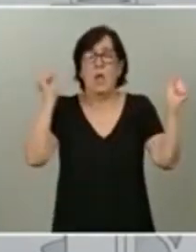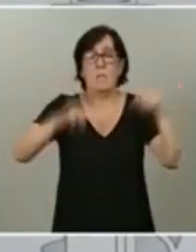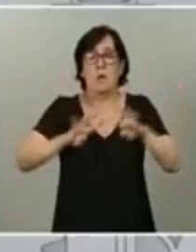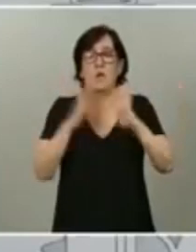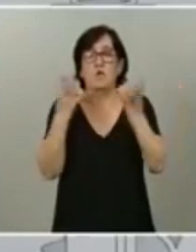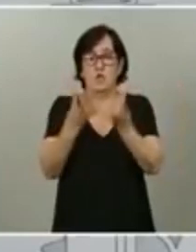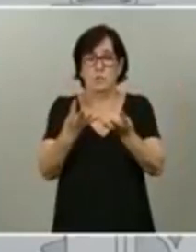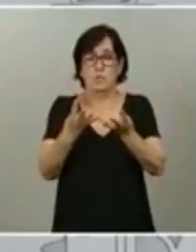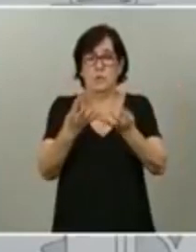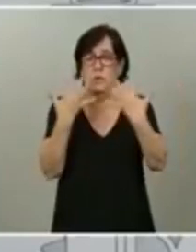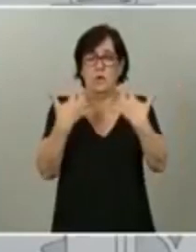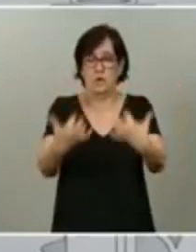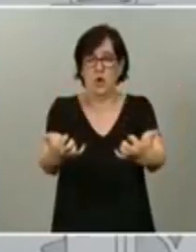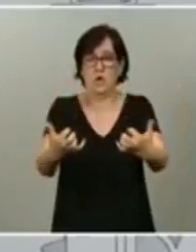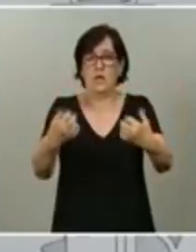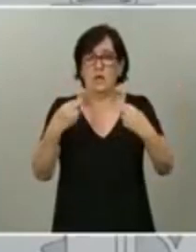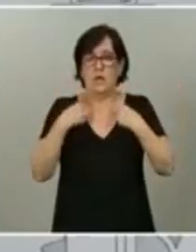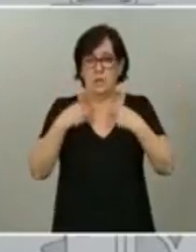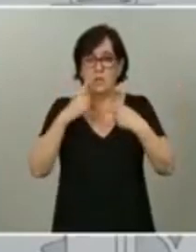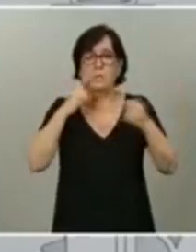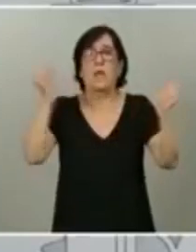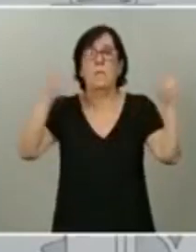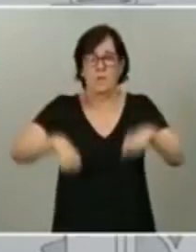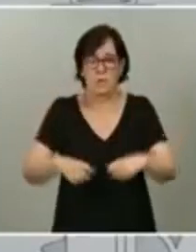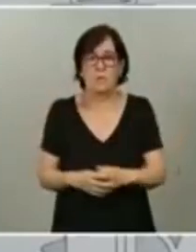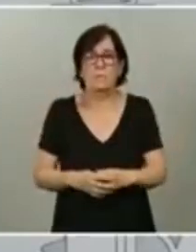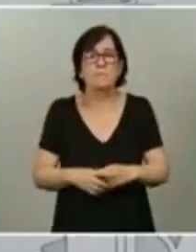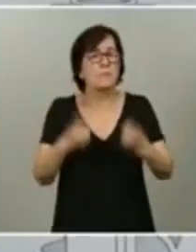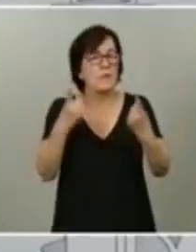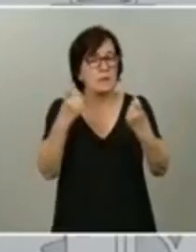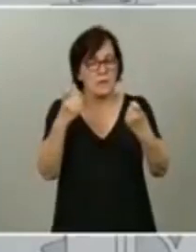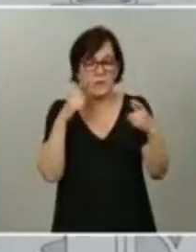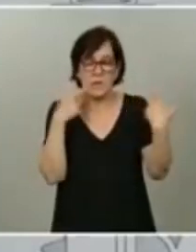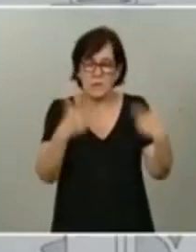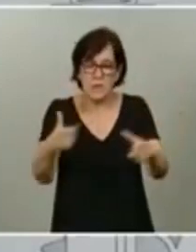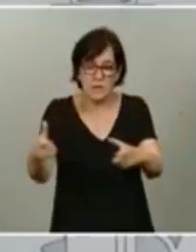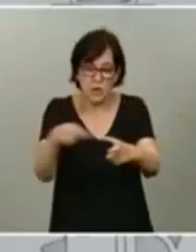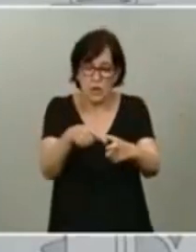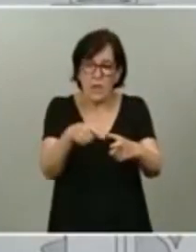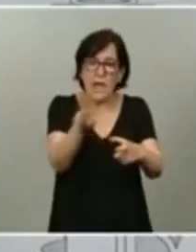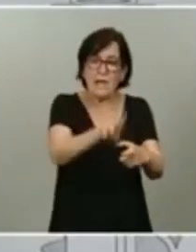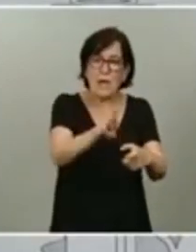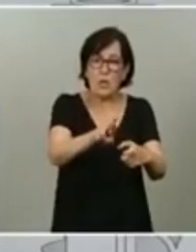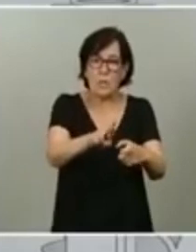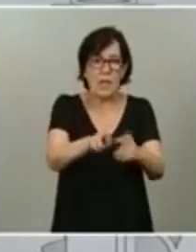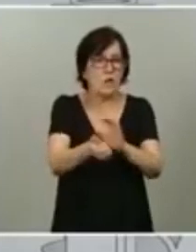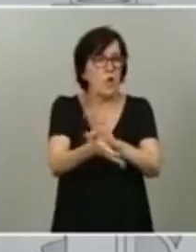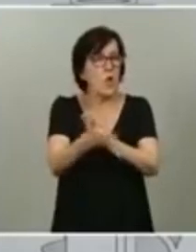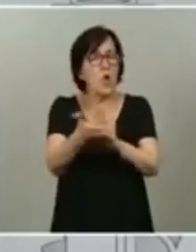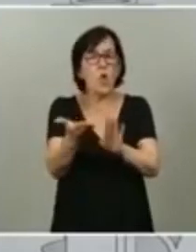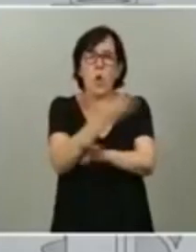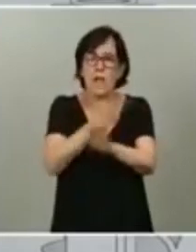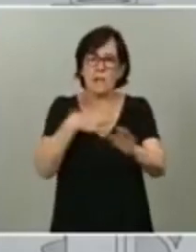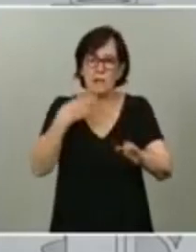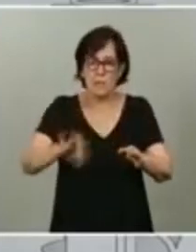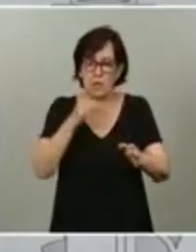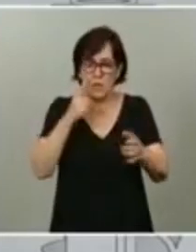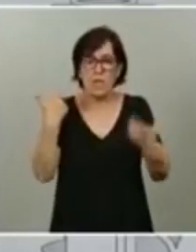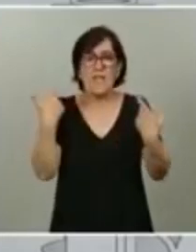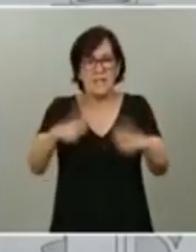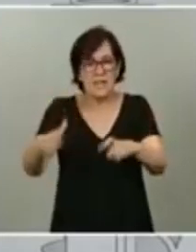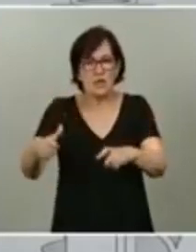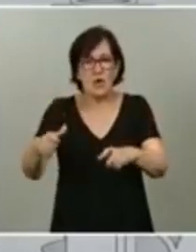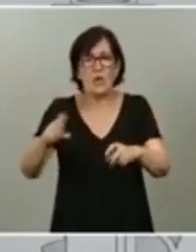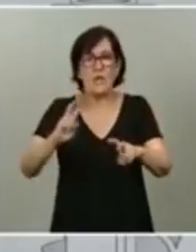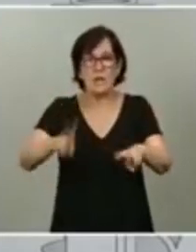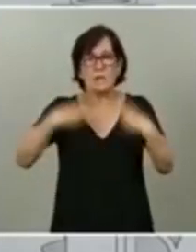hace escasos días. Necesitamos sectores recuperados, cuanto antes, pero también necesitamos sectores renovados, adaptados a